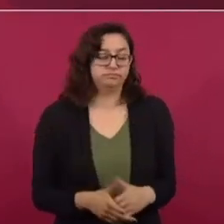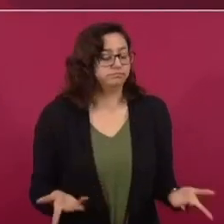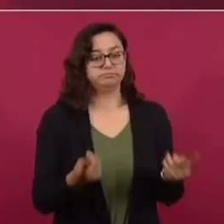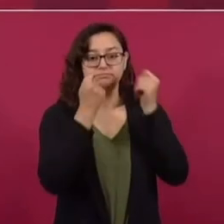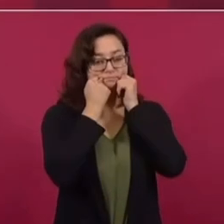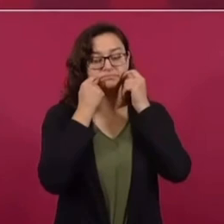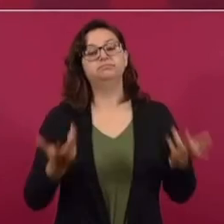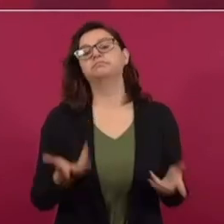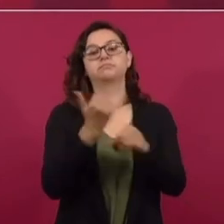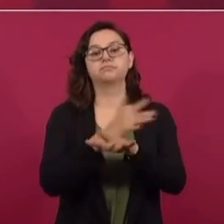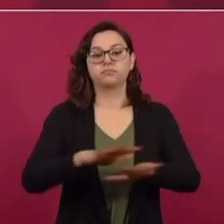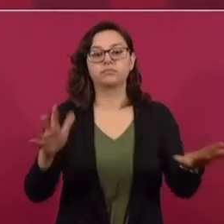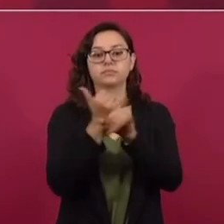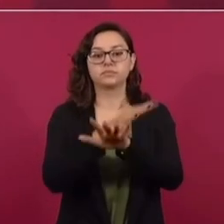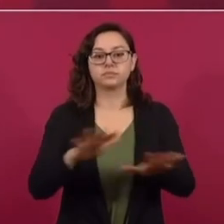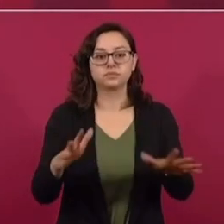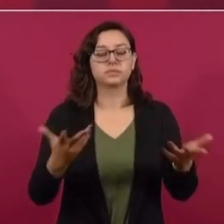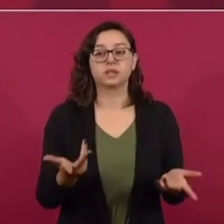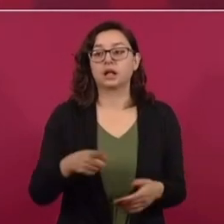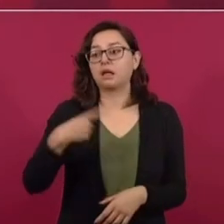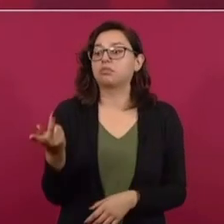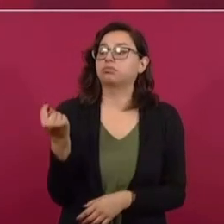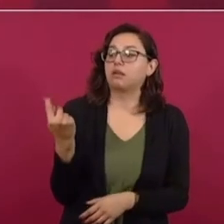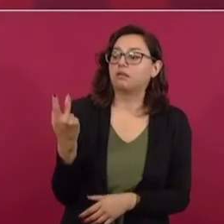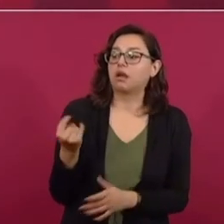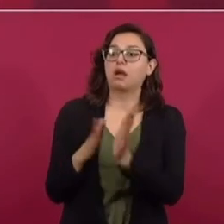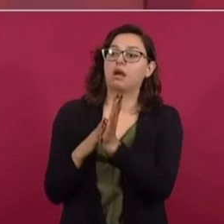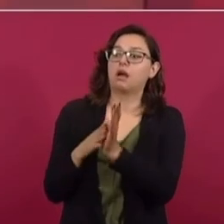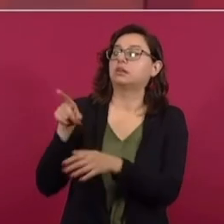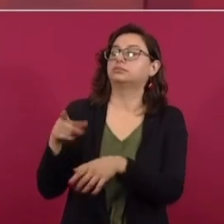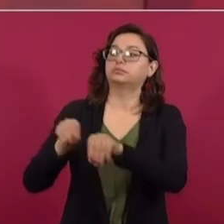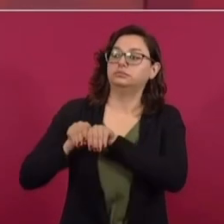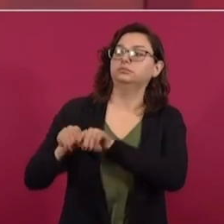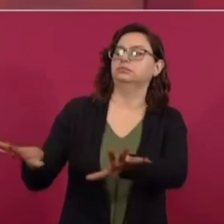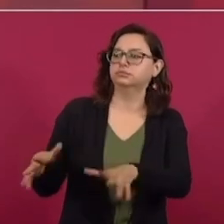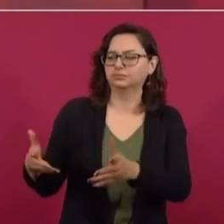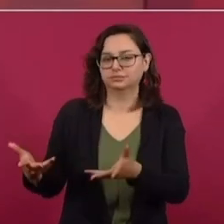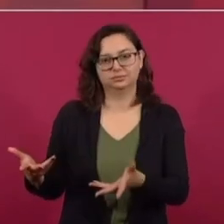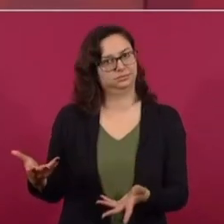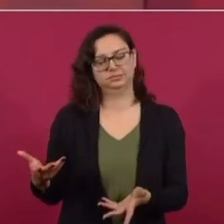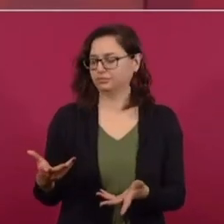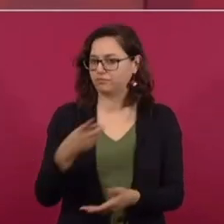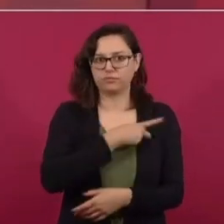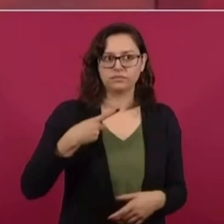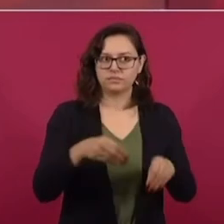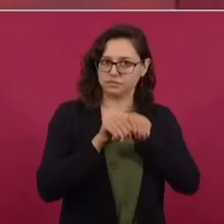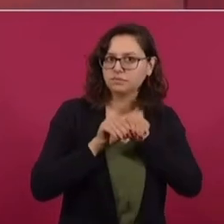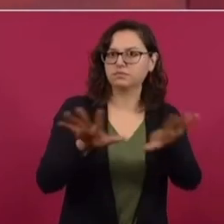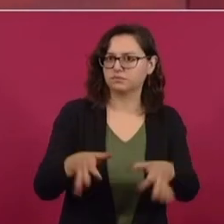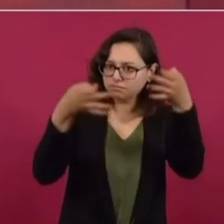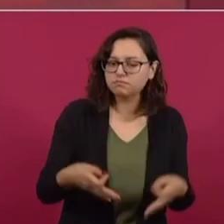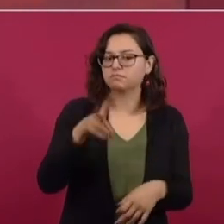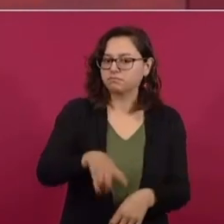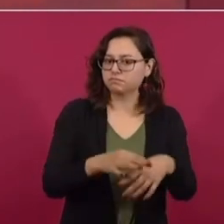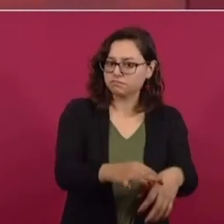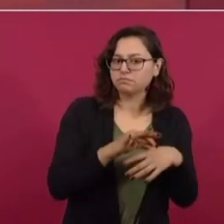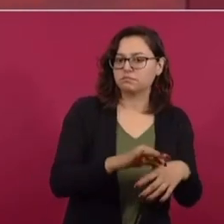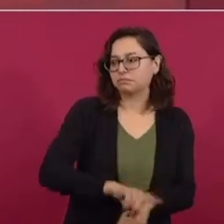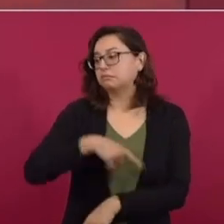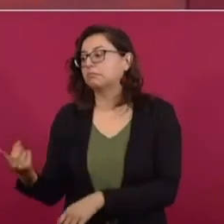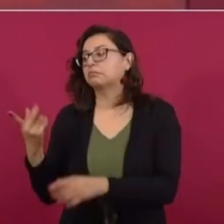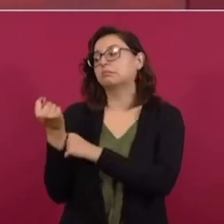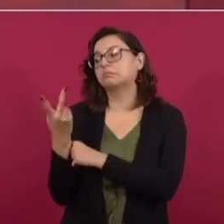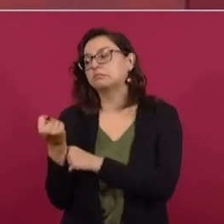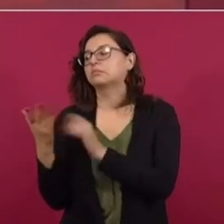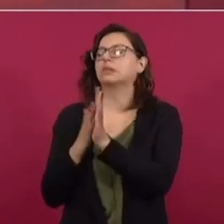recibiendo la información de las series, donde pintan en el mundo color de rosa, el mundo de las